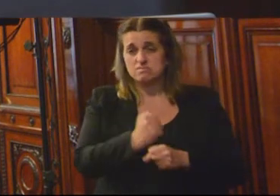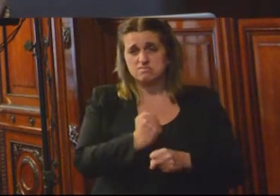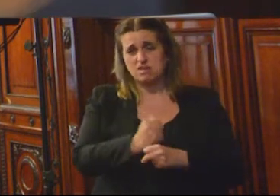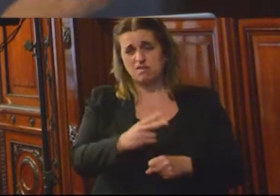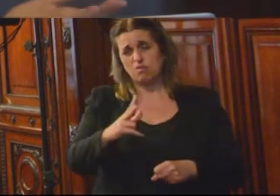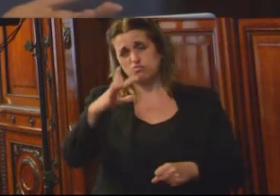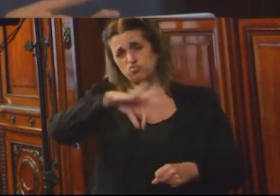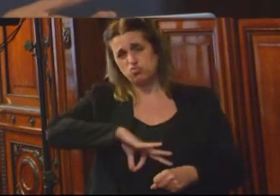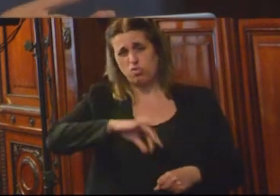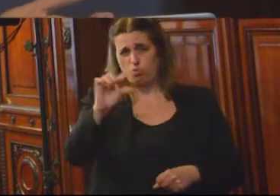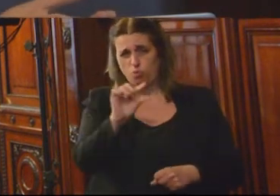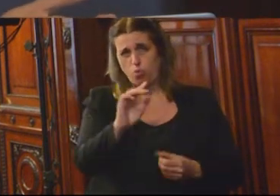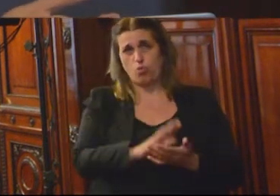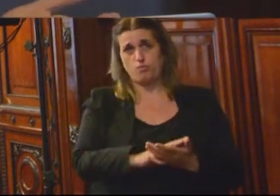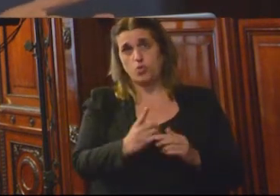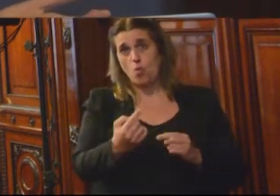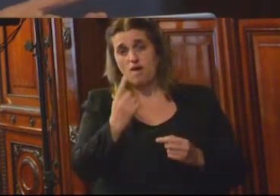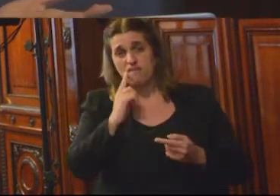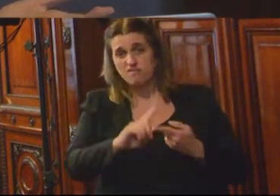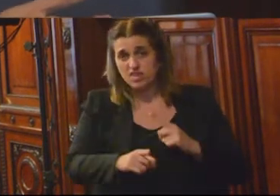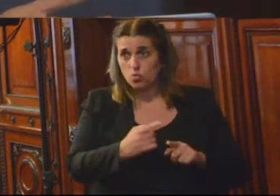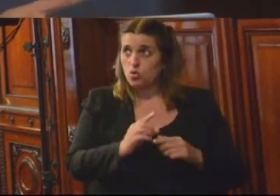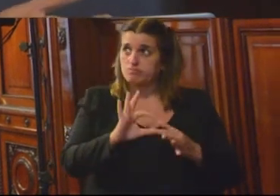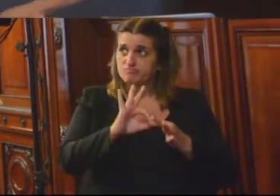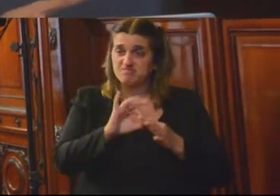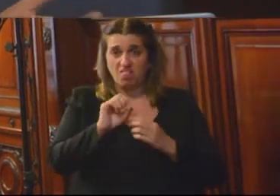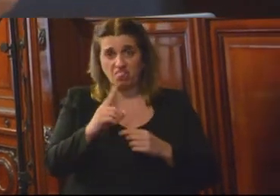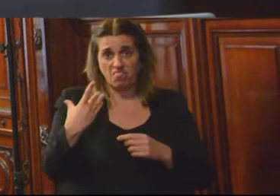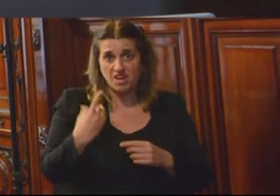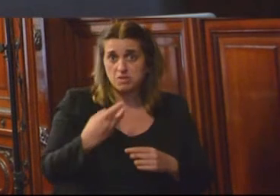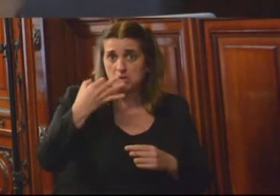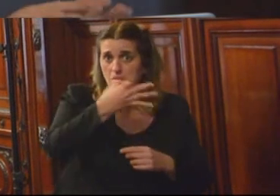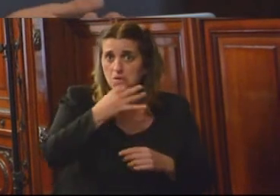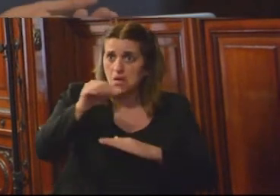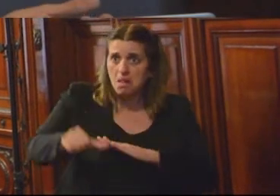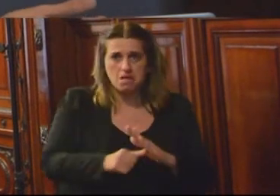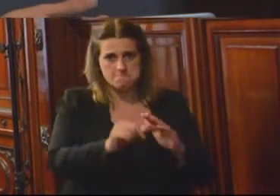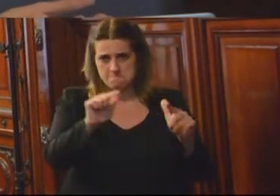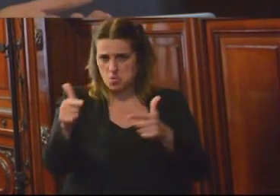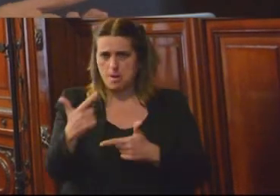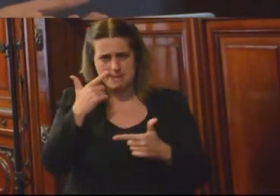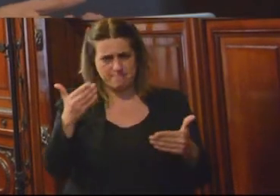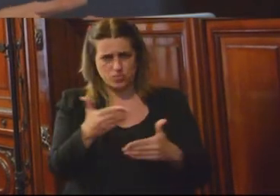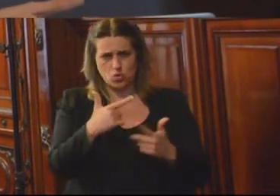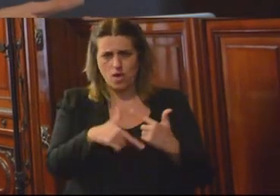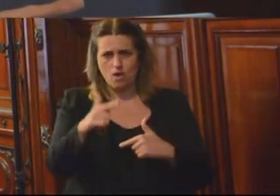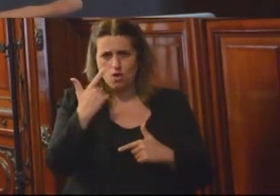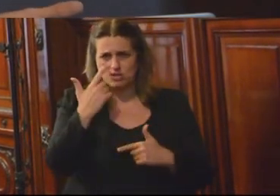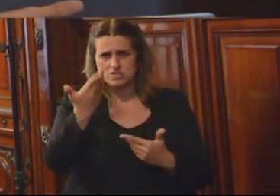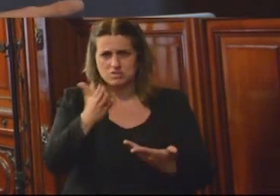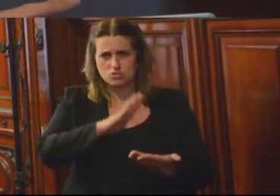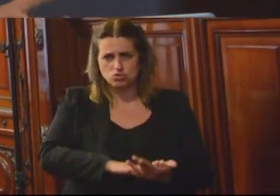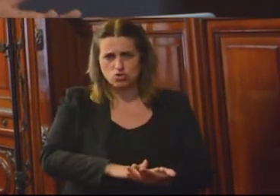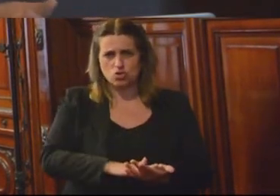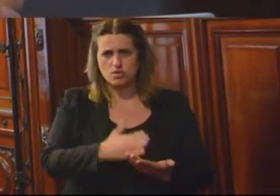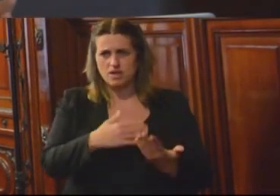no suelen tener un vínculo directo con las cabecillas de las organizaciones delictivas, no tienen conocimiento directo del funcionamiento de las redes